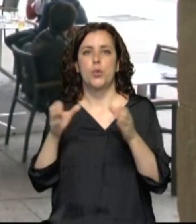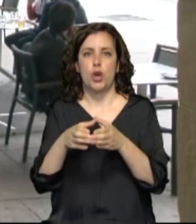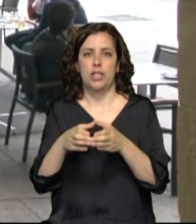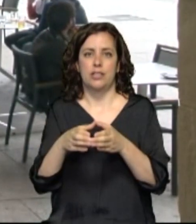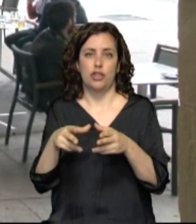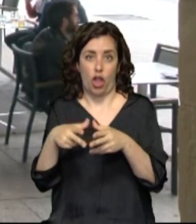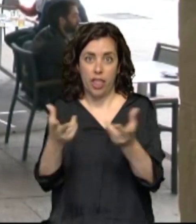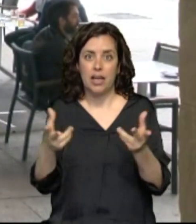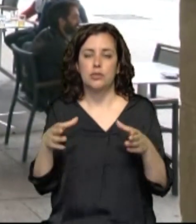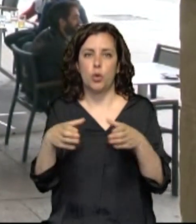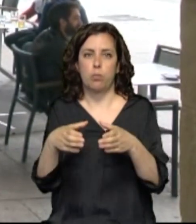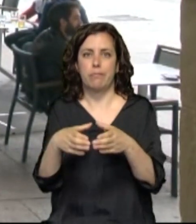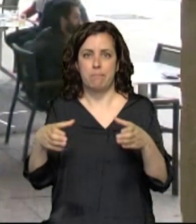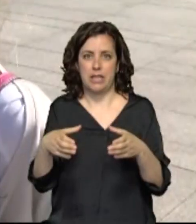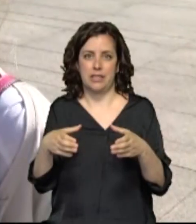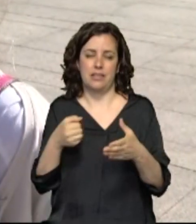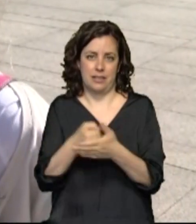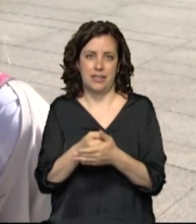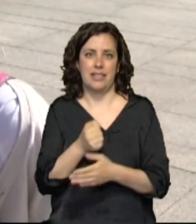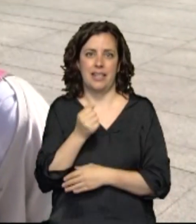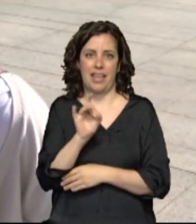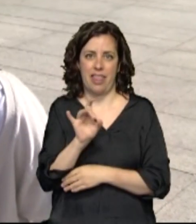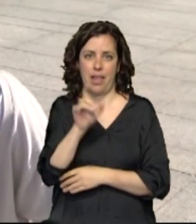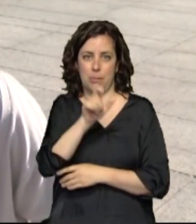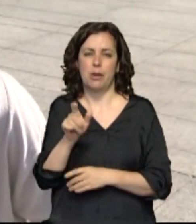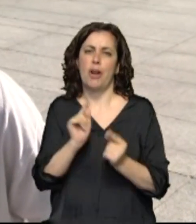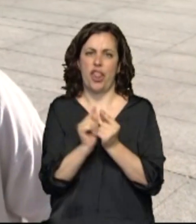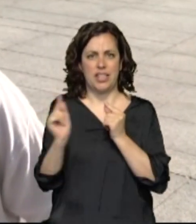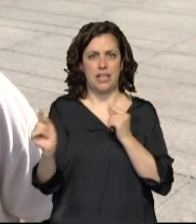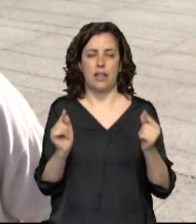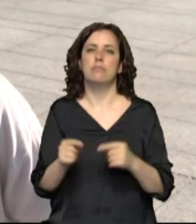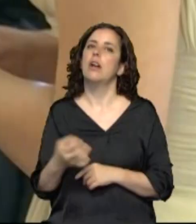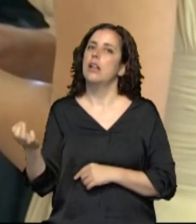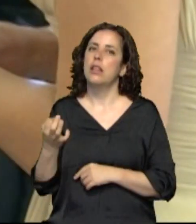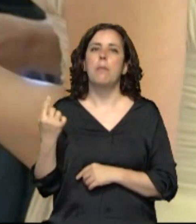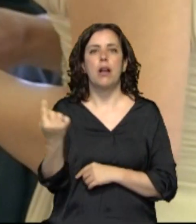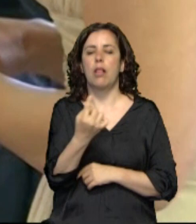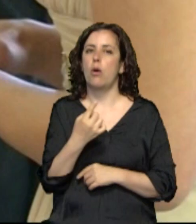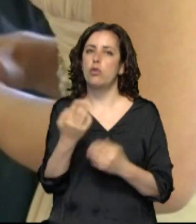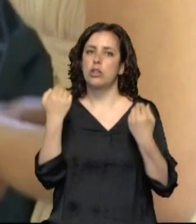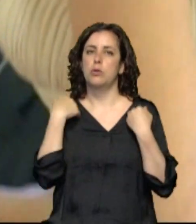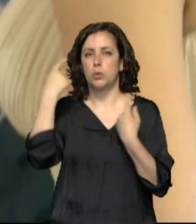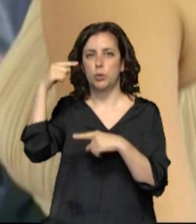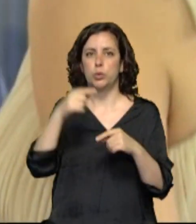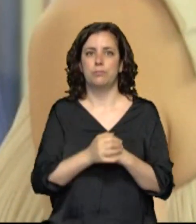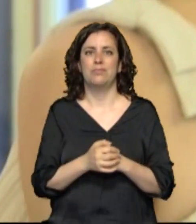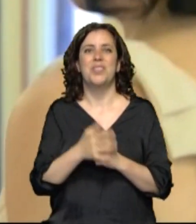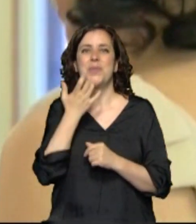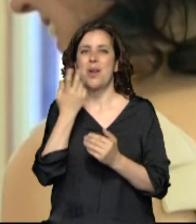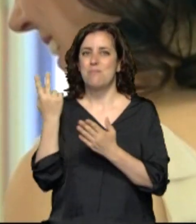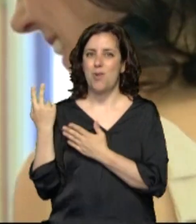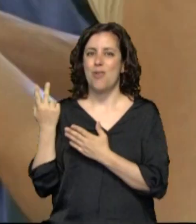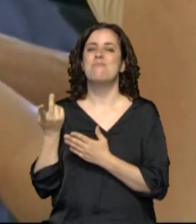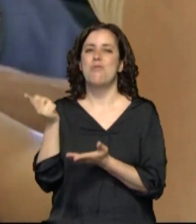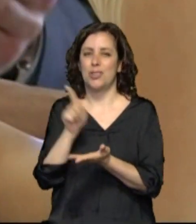personas, manteniendo la distancia. Pero ante todo responsabilidad ciudadana. Podremos volver a ver imágenes como esta.